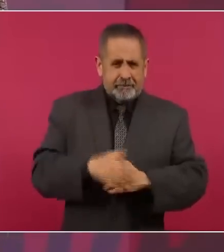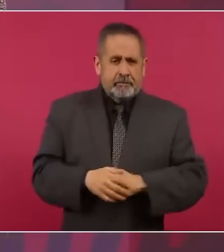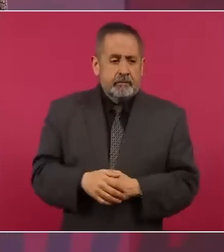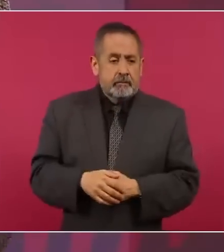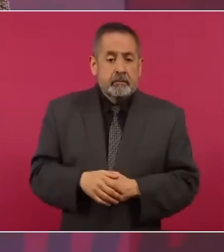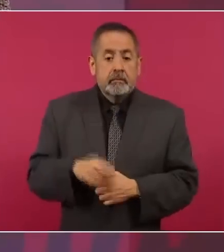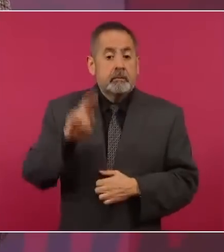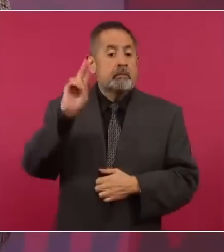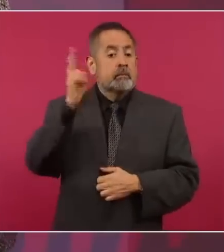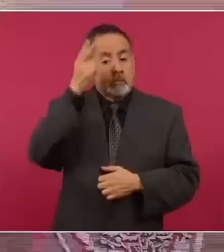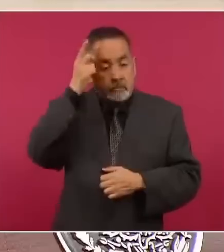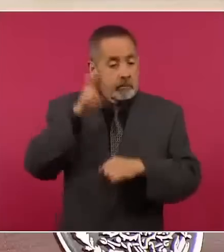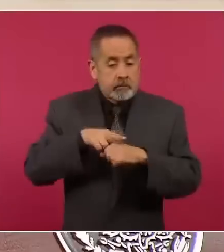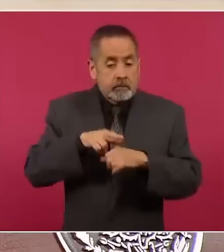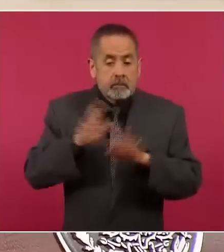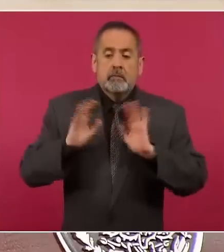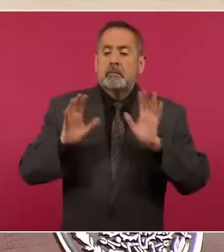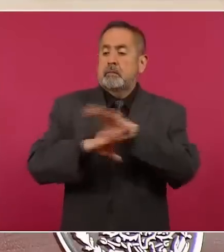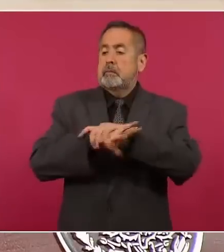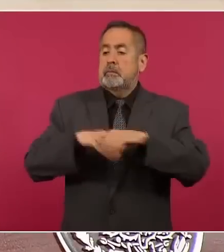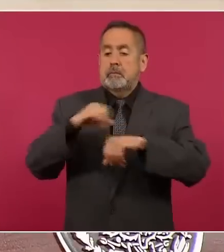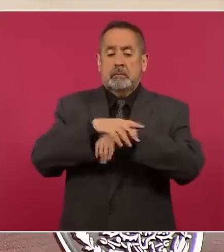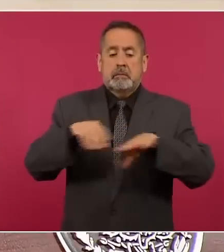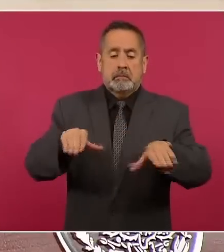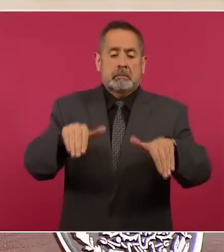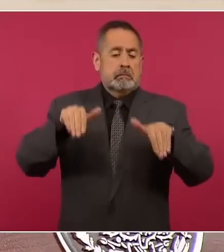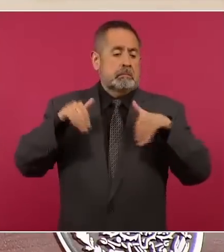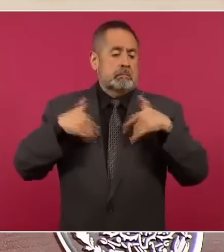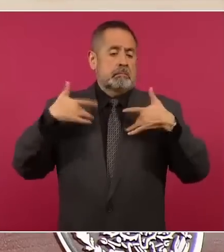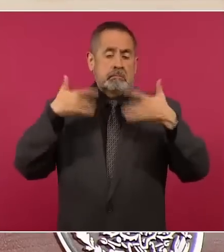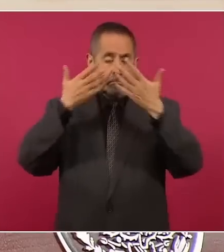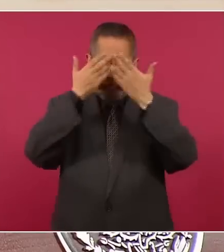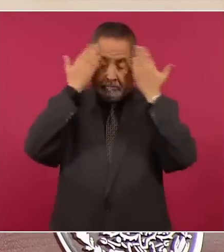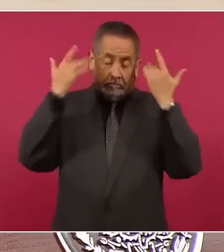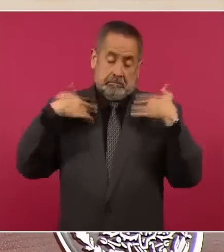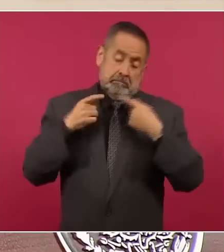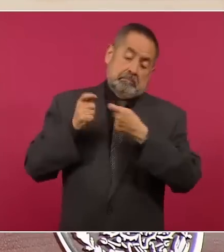lava las manos, como Poncio Pilato.